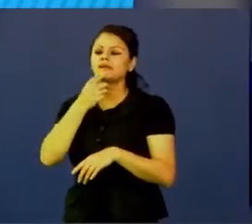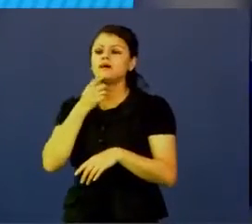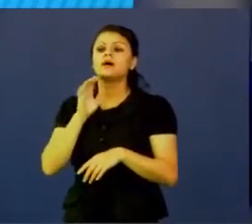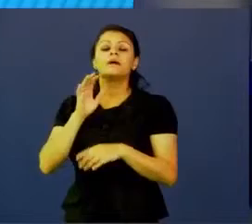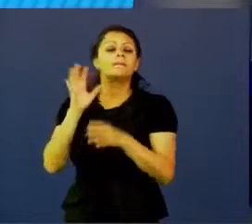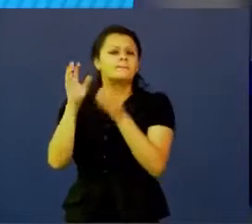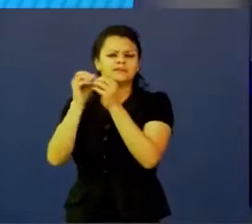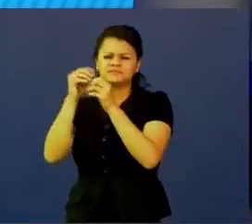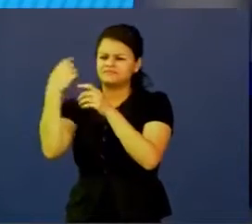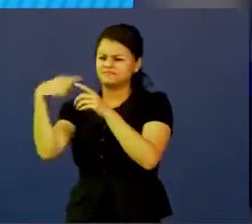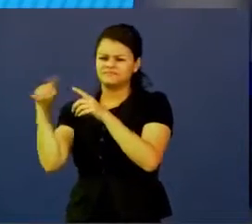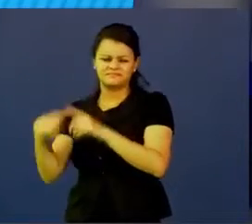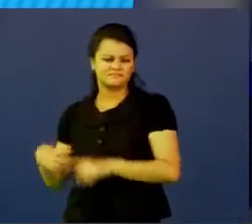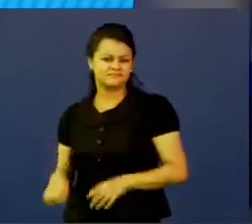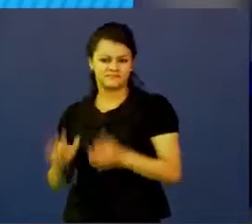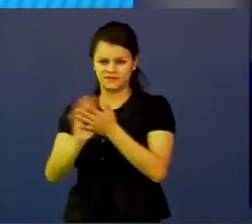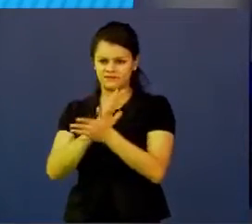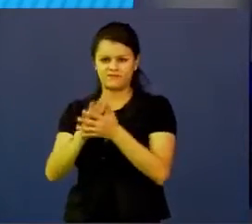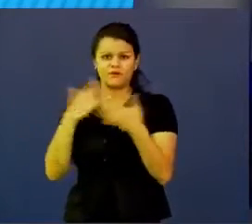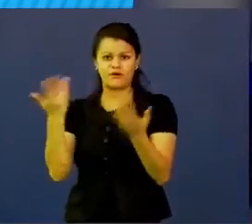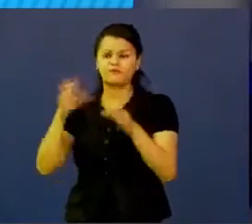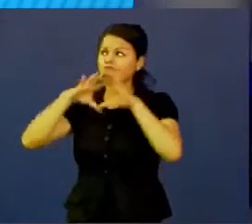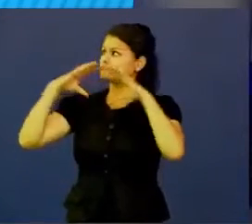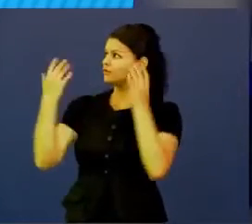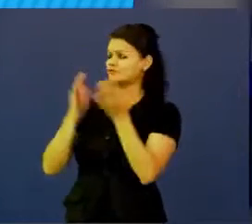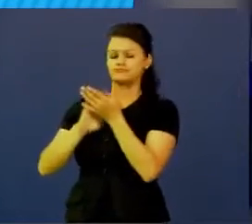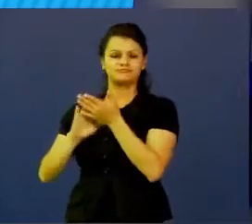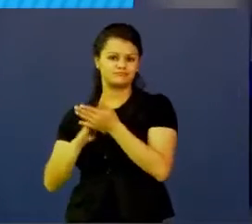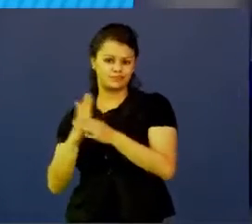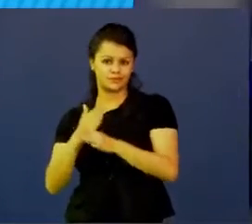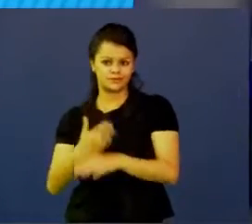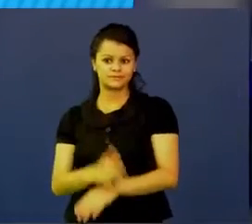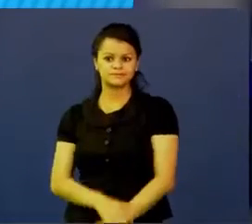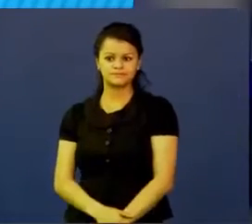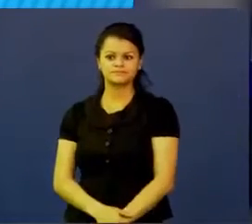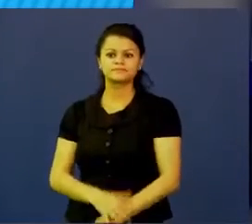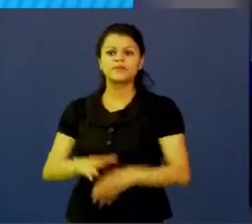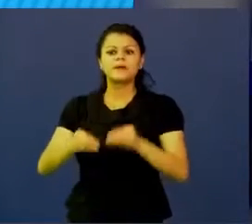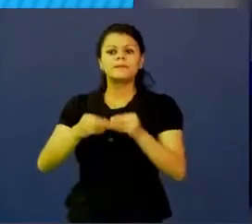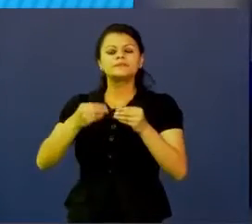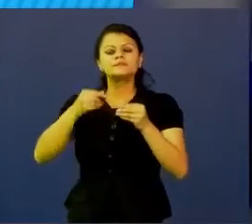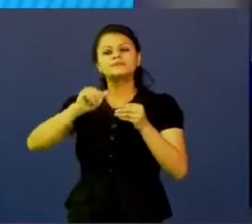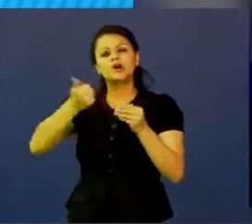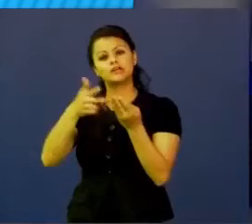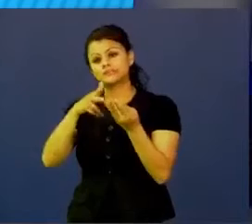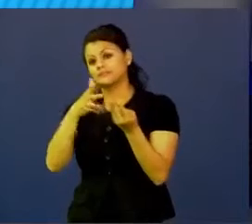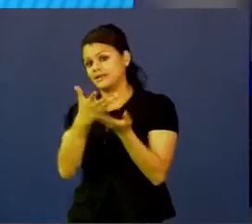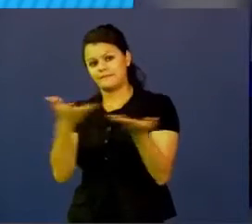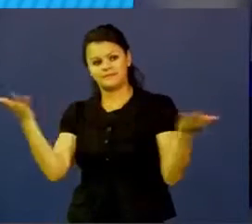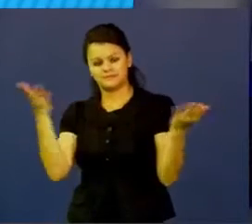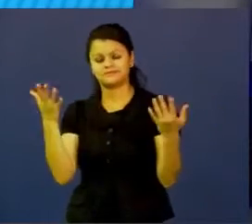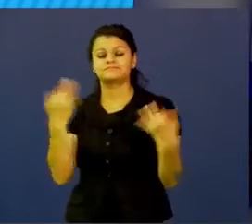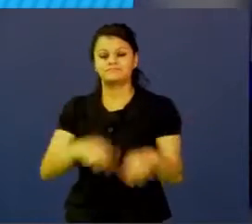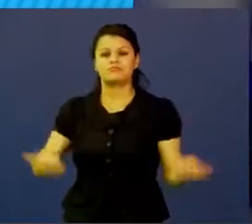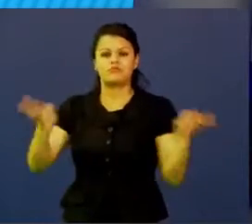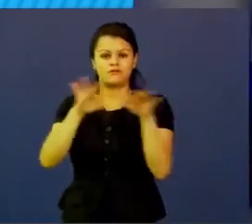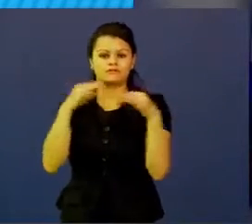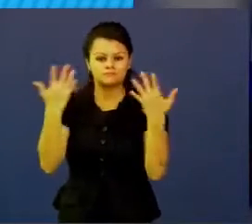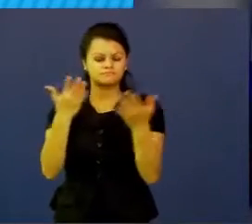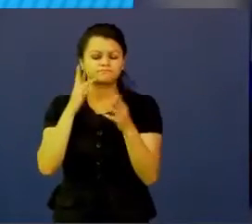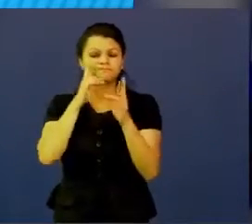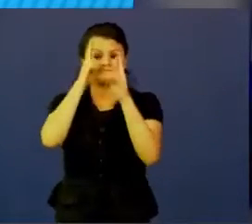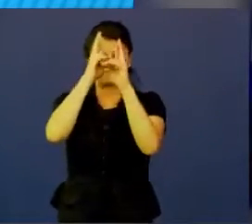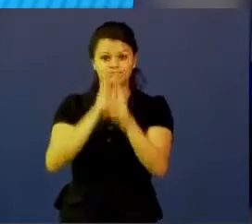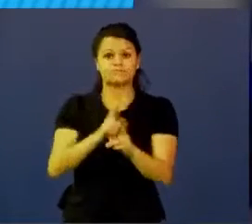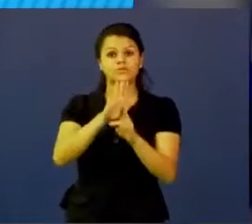cantidad de información de cómo el mundo ha resuelto problemas. Tenemos otras herramientas, también es muy importante, por ejemplo, reconocer